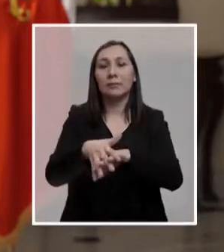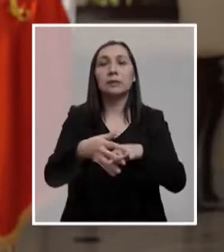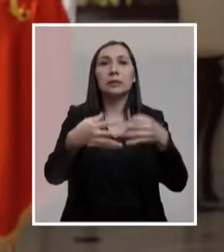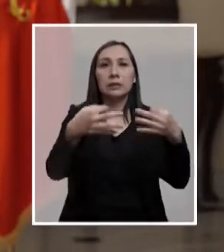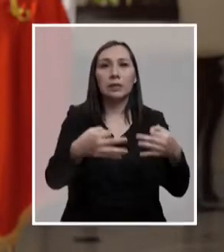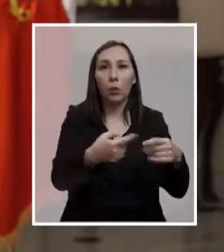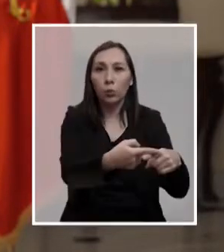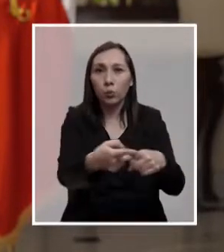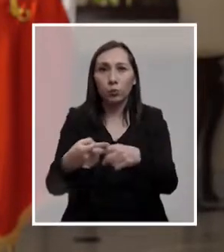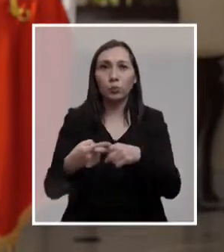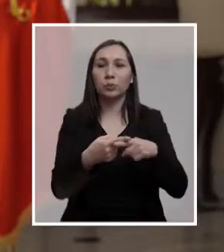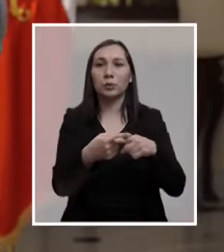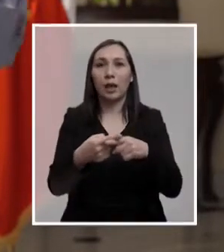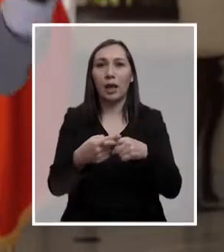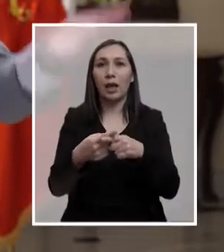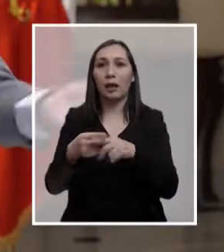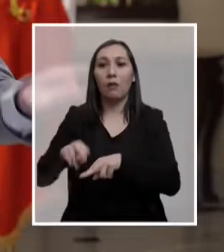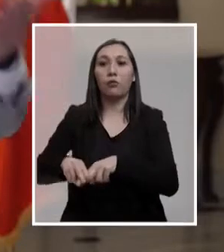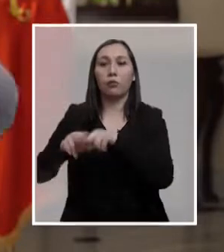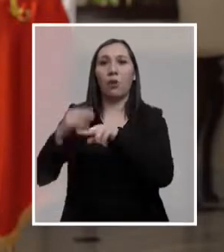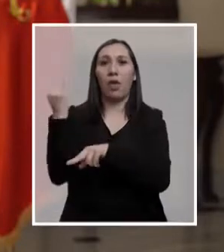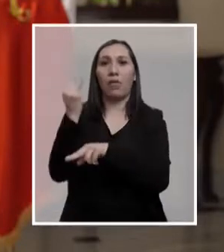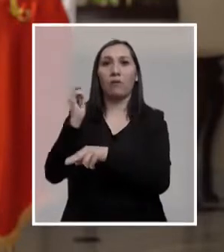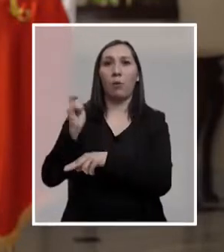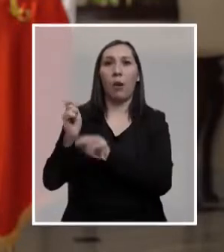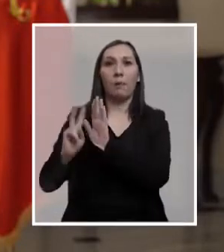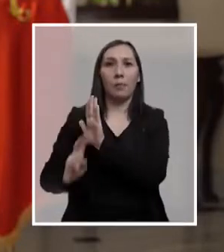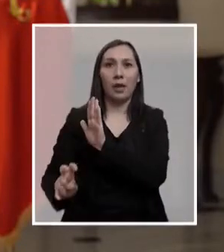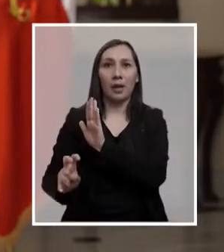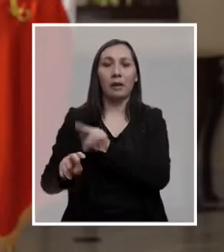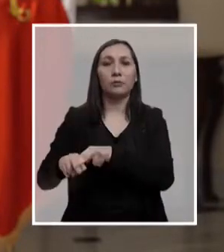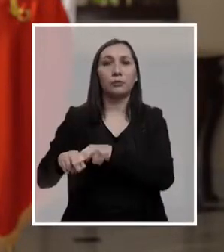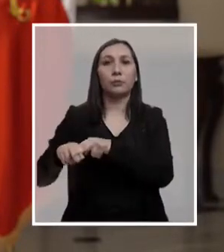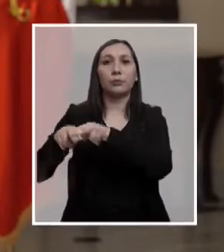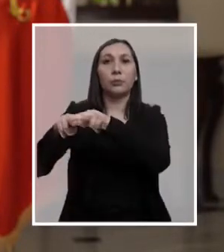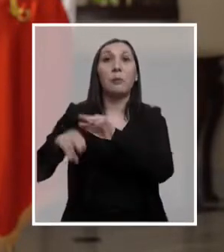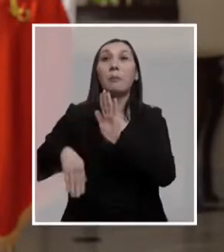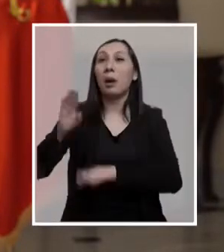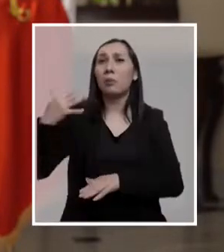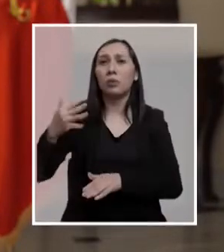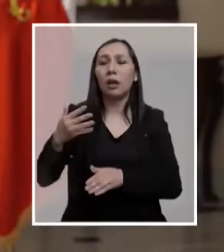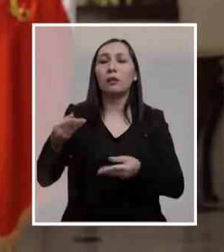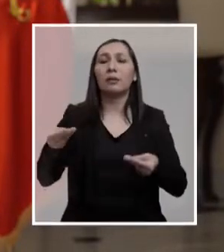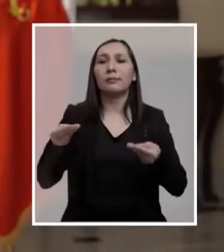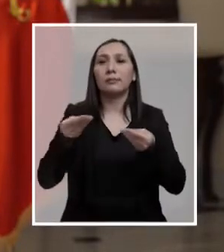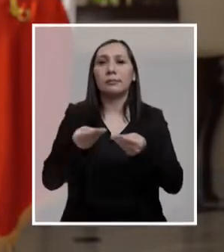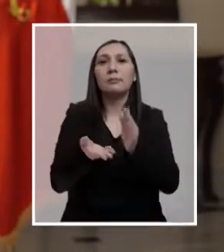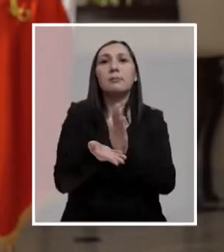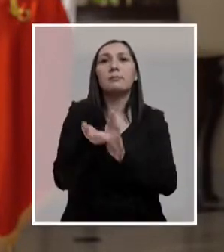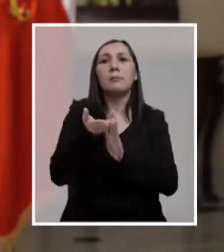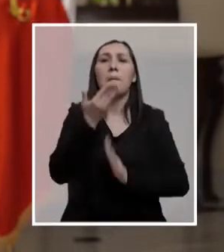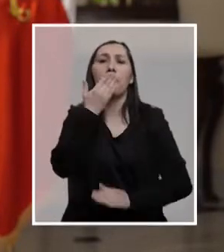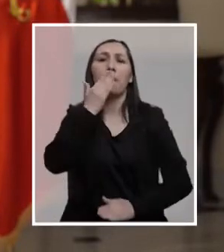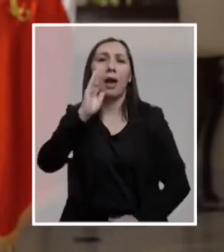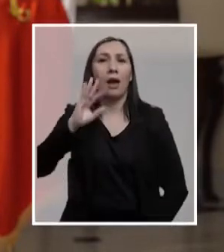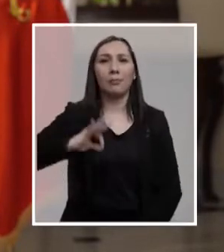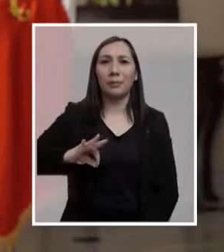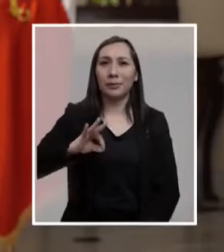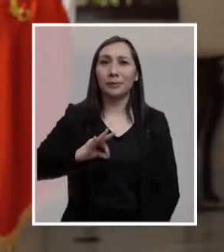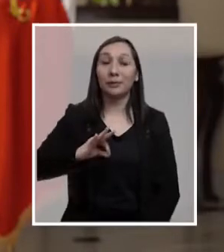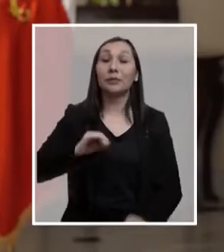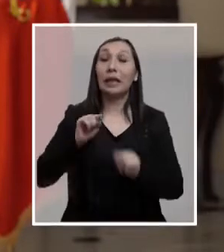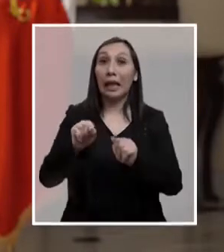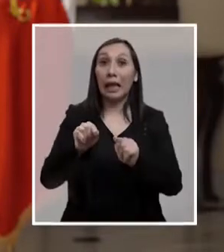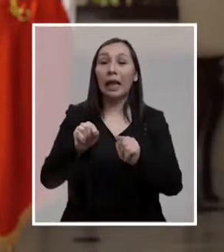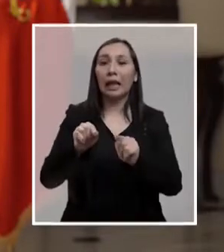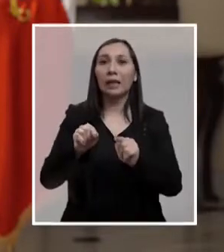de seguridad social y de capitalización individual para, lo más importante, generar mejores pensiones, lo que